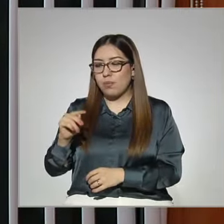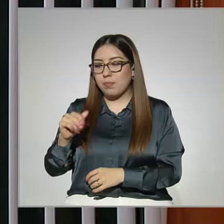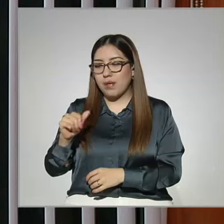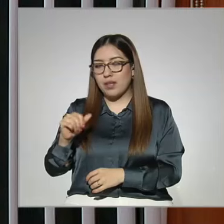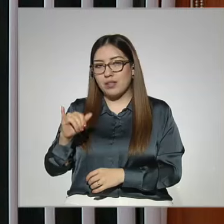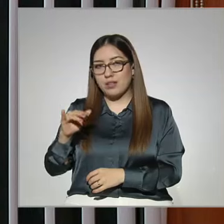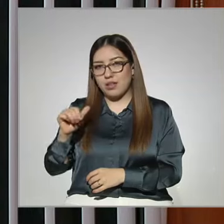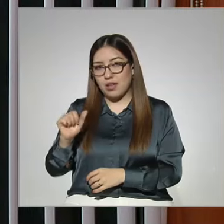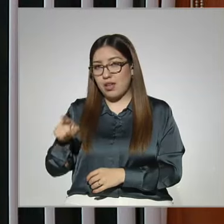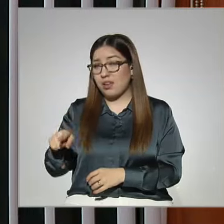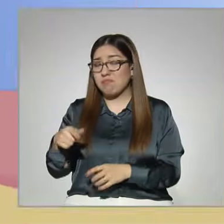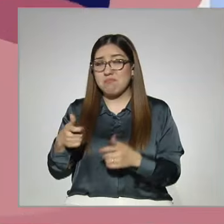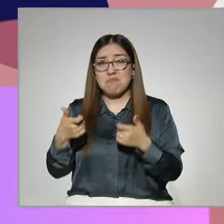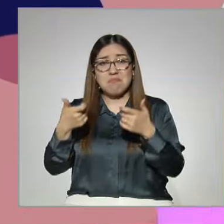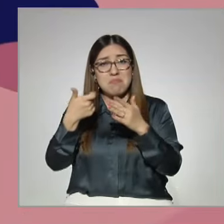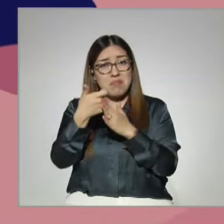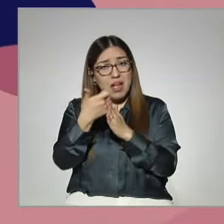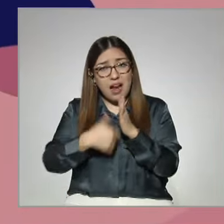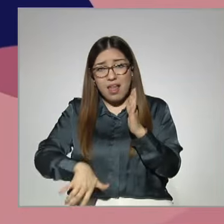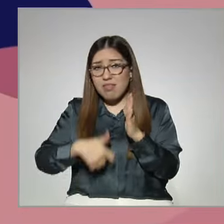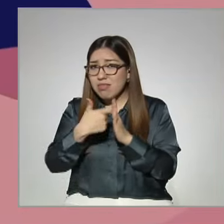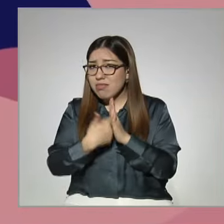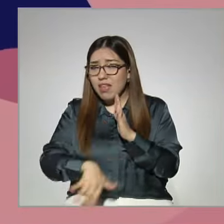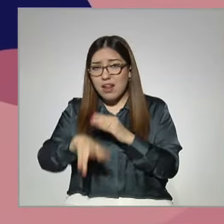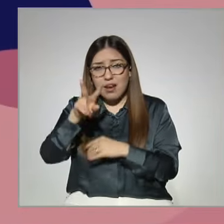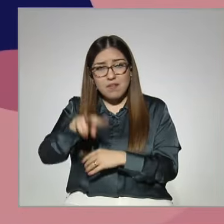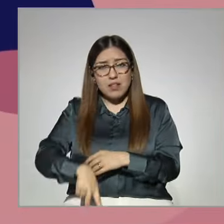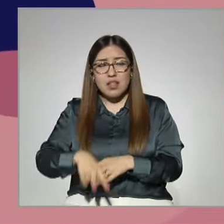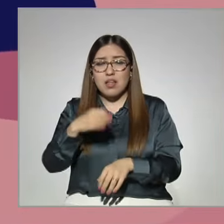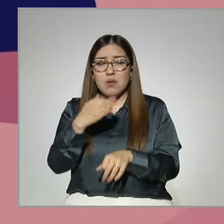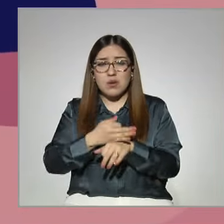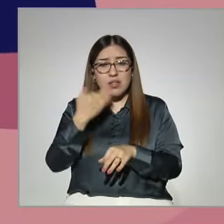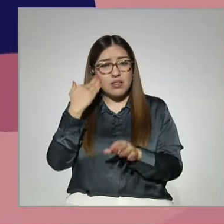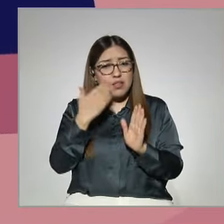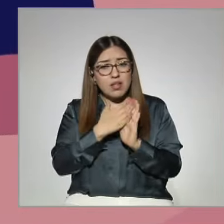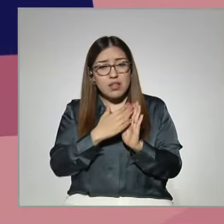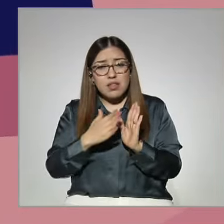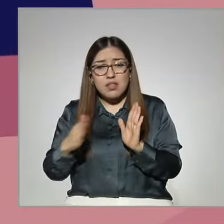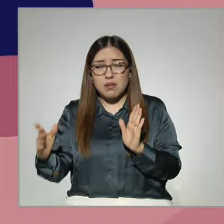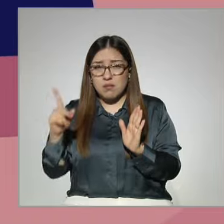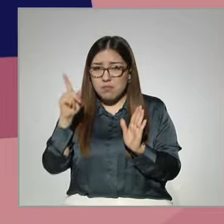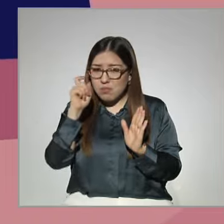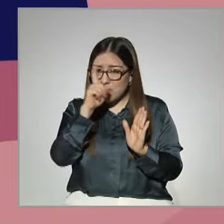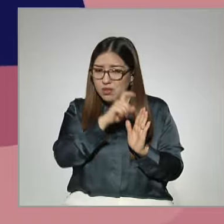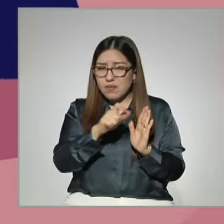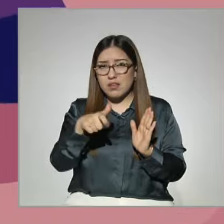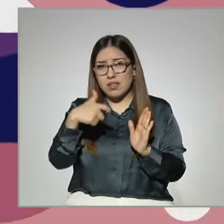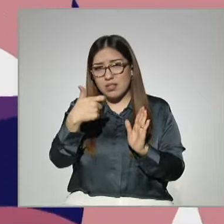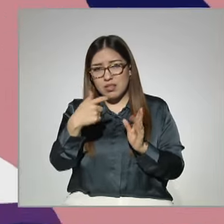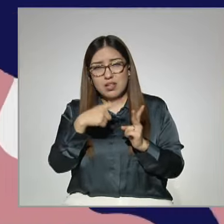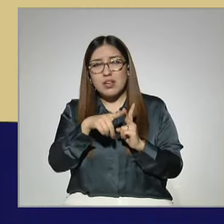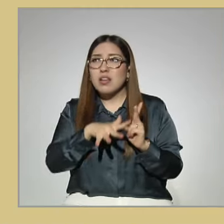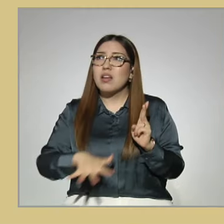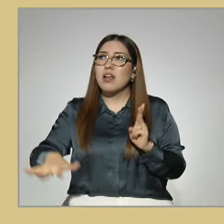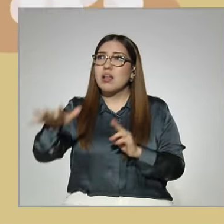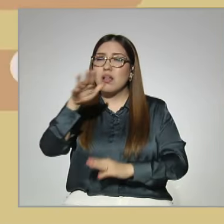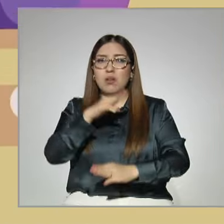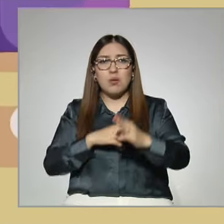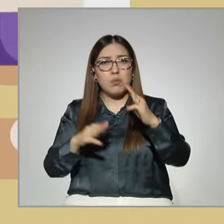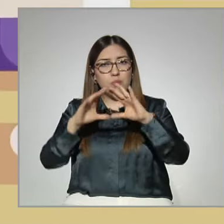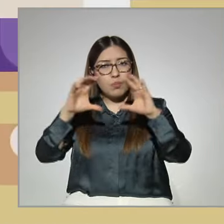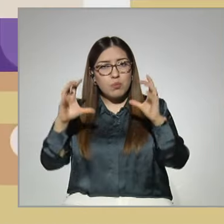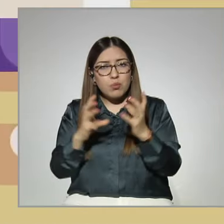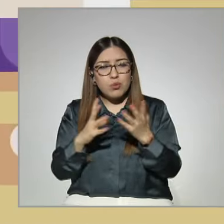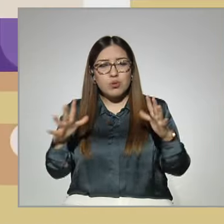ser en estos tiempos difíciles, tanto económicos como de cambios climáticos, puede ser